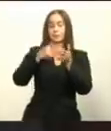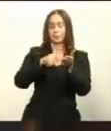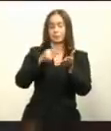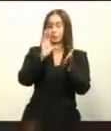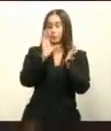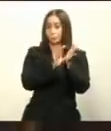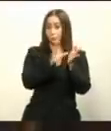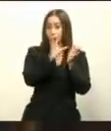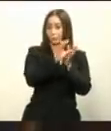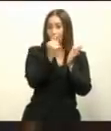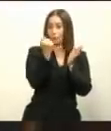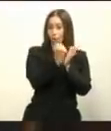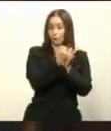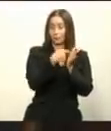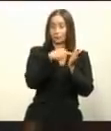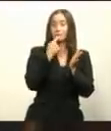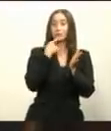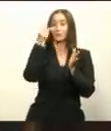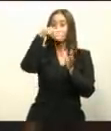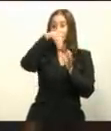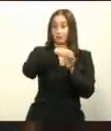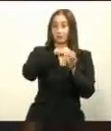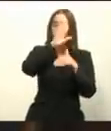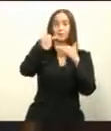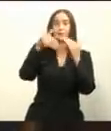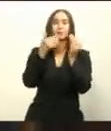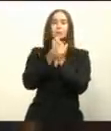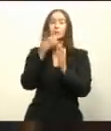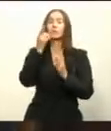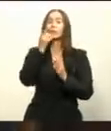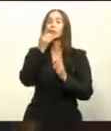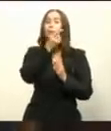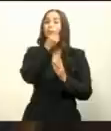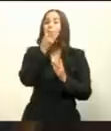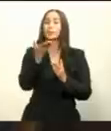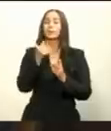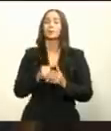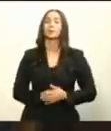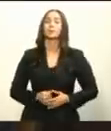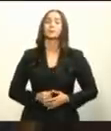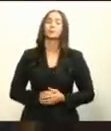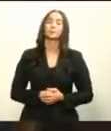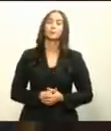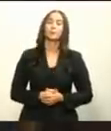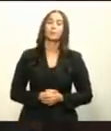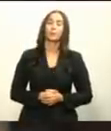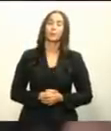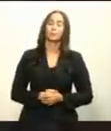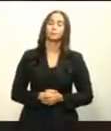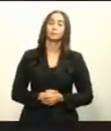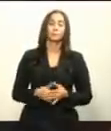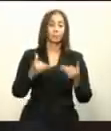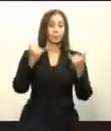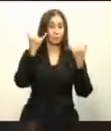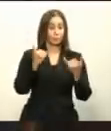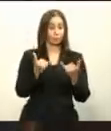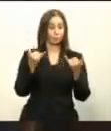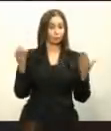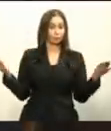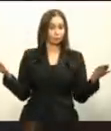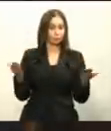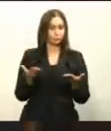que nuestra Constitución consagra para todos los dominicanos y dominicanas. Y por eso hoy estamos aquí,